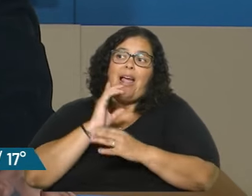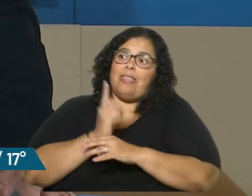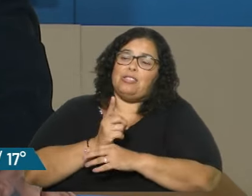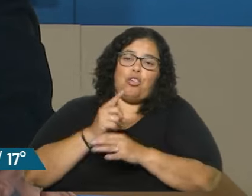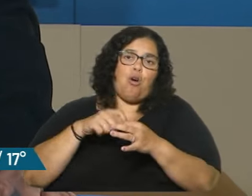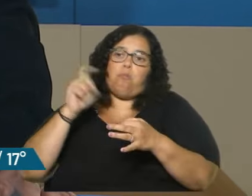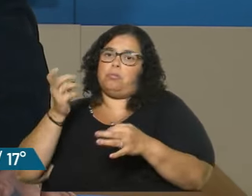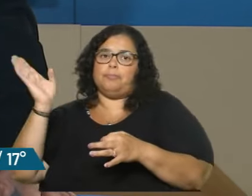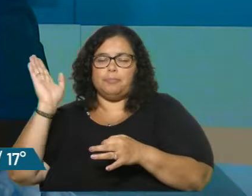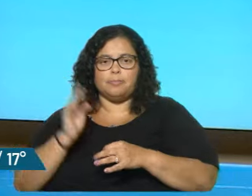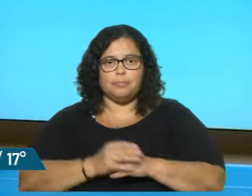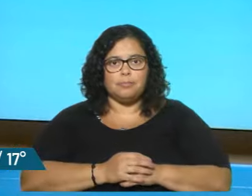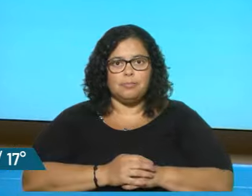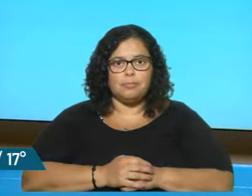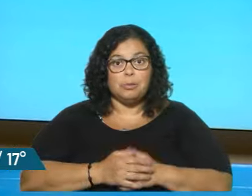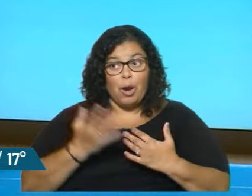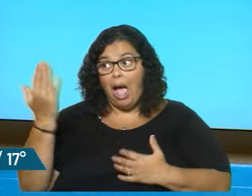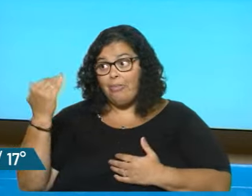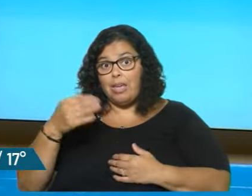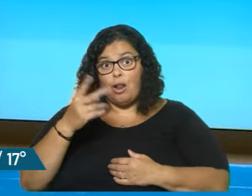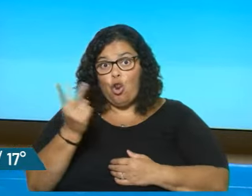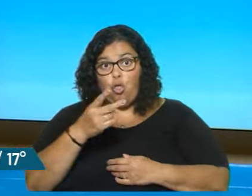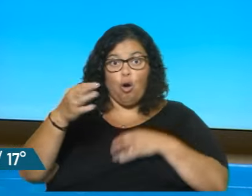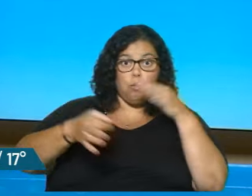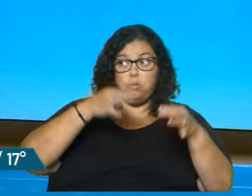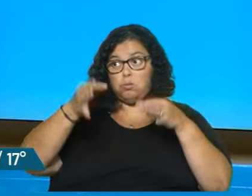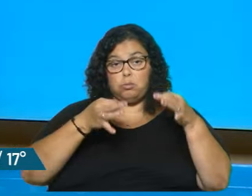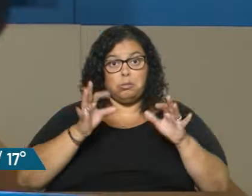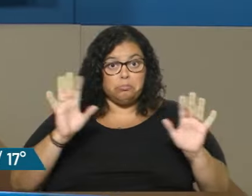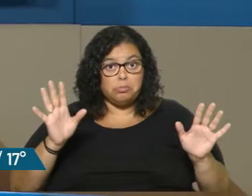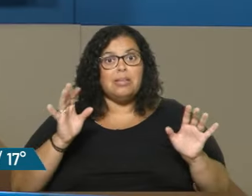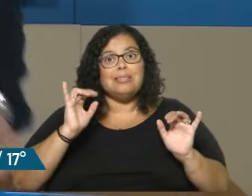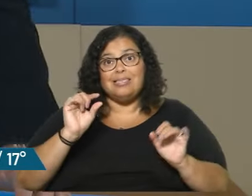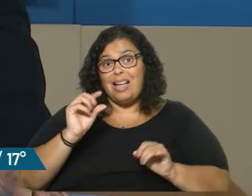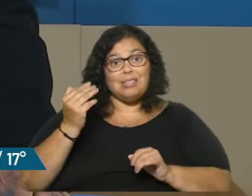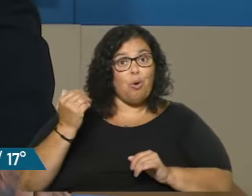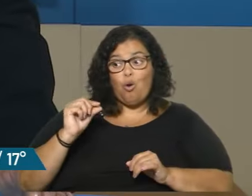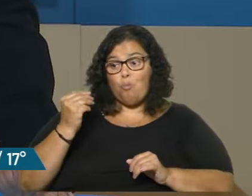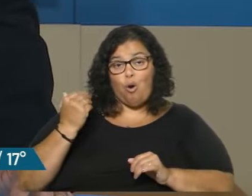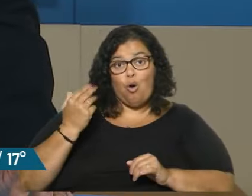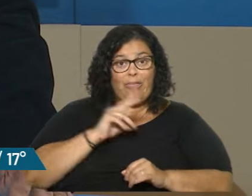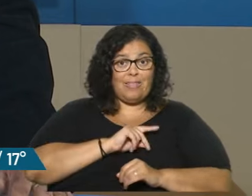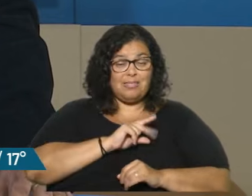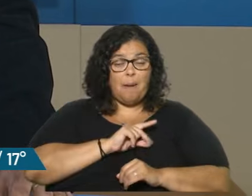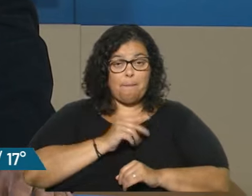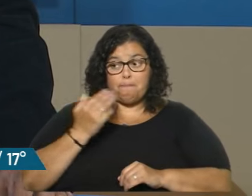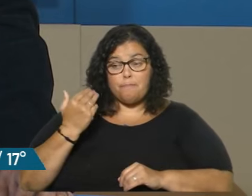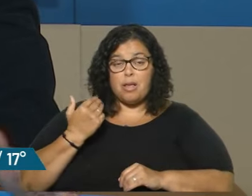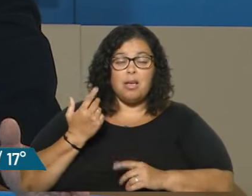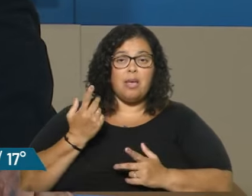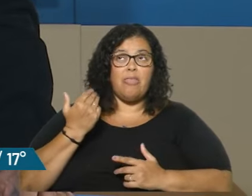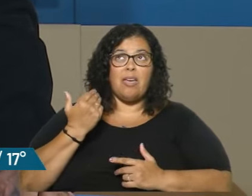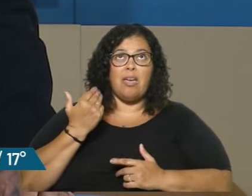al costado y, bueno, y... No, porque vi que dieron notas conjuntos, incluso, o sea... Sí, sí, sí, sí, sí, Esto fue hace muy poco, fue en diciembre del